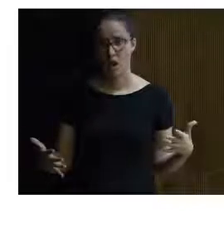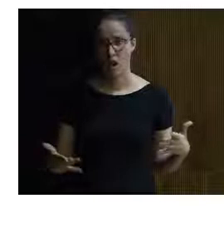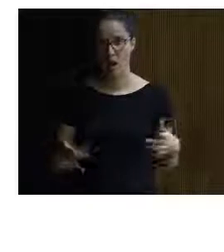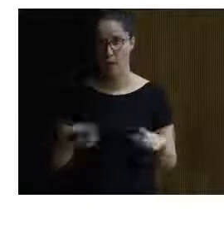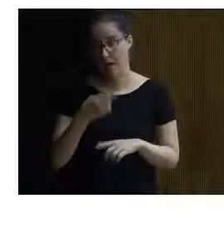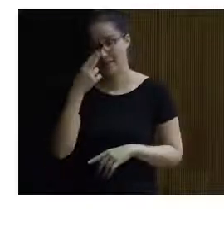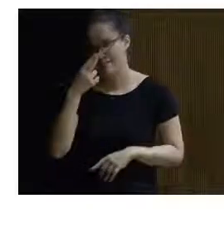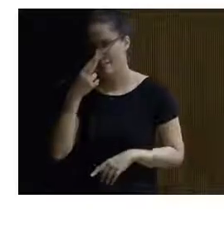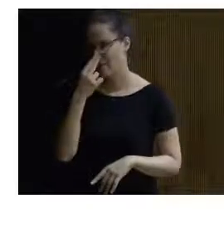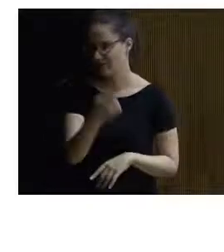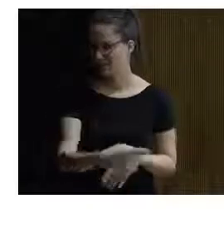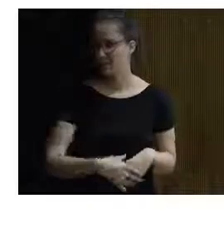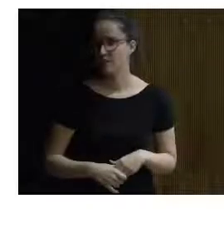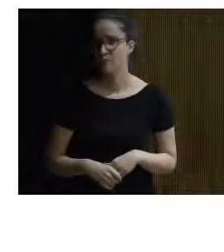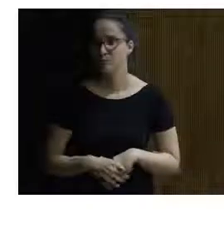interesante.